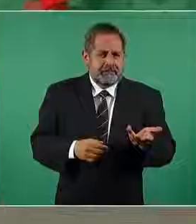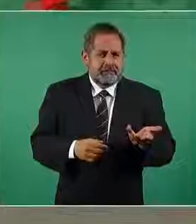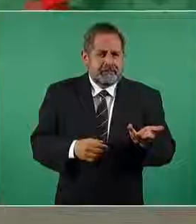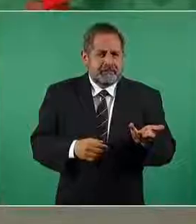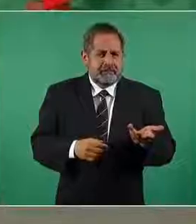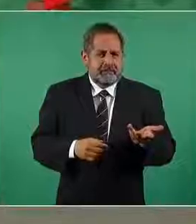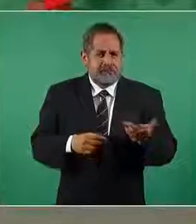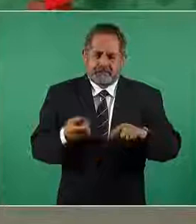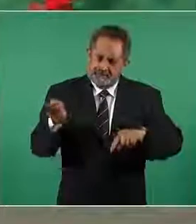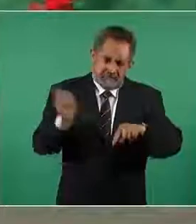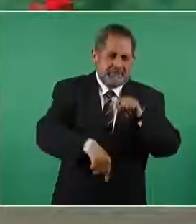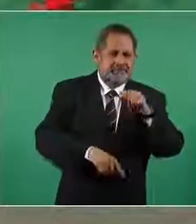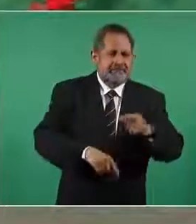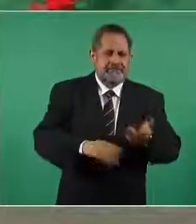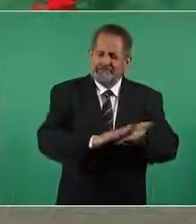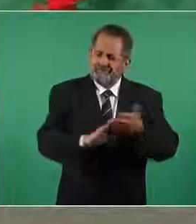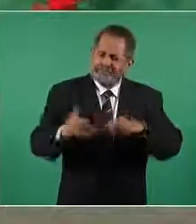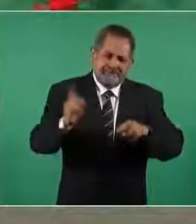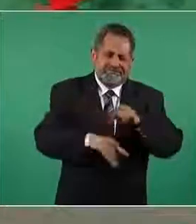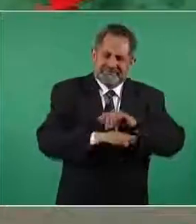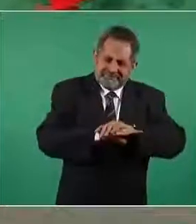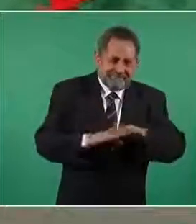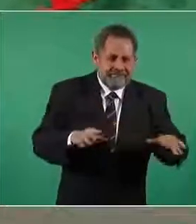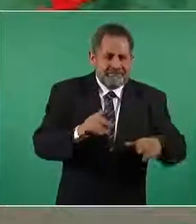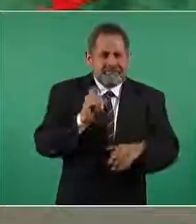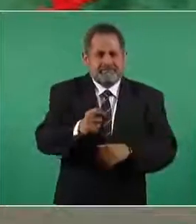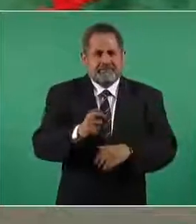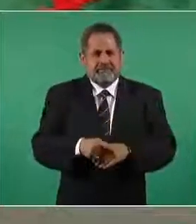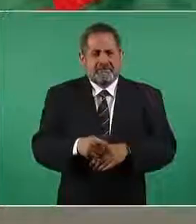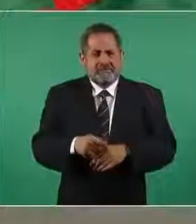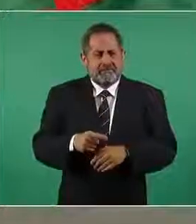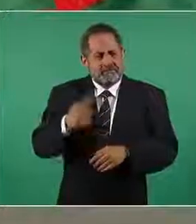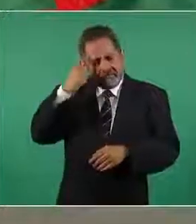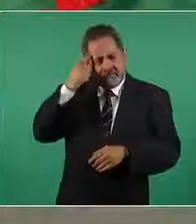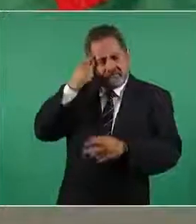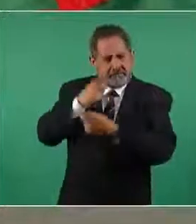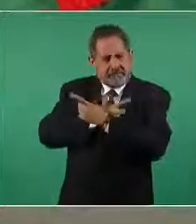desterrarla por razones de índole moral